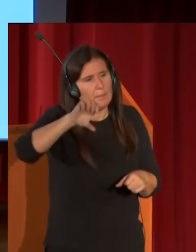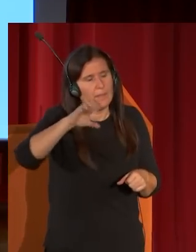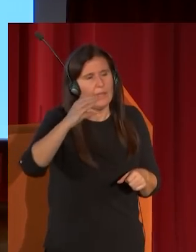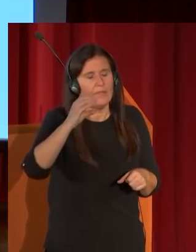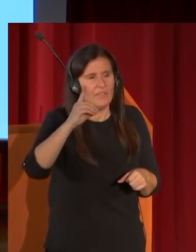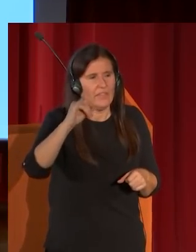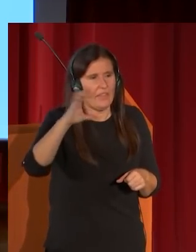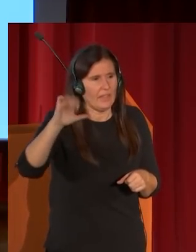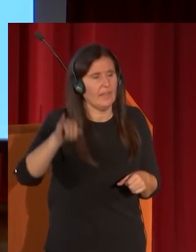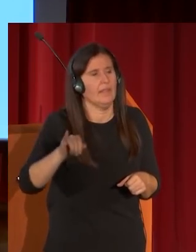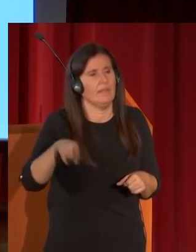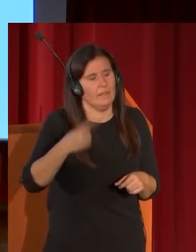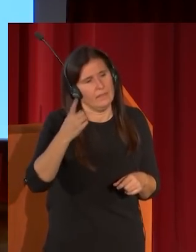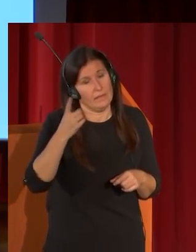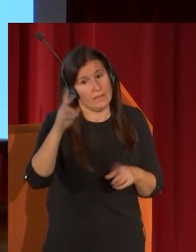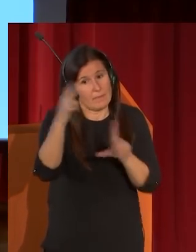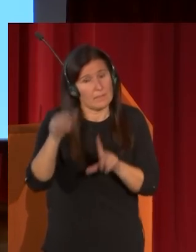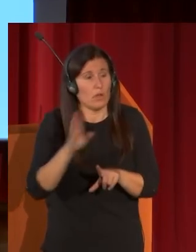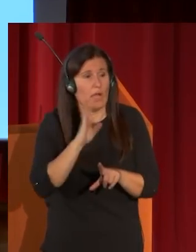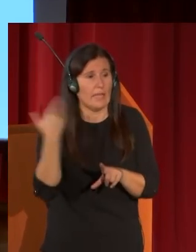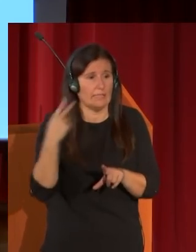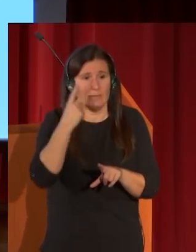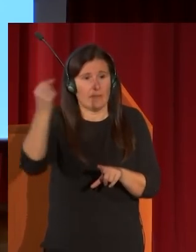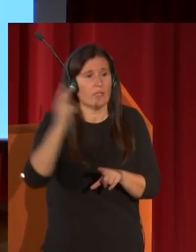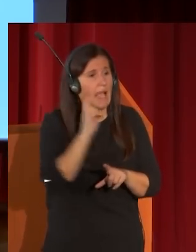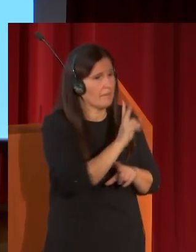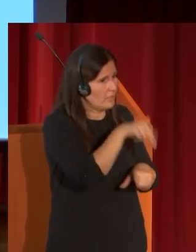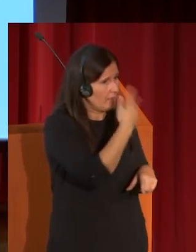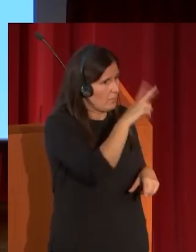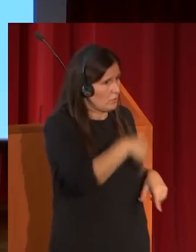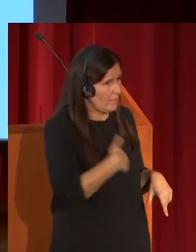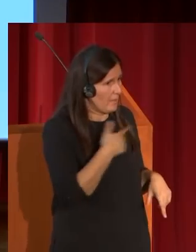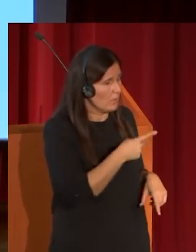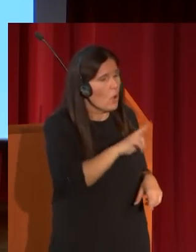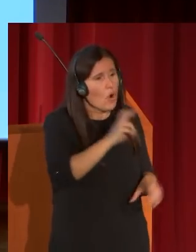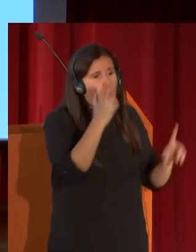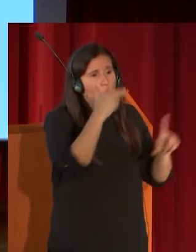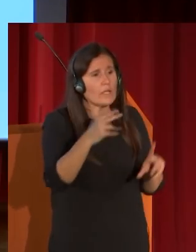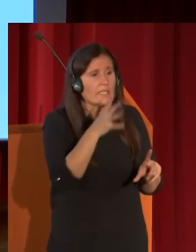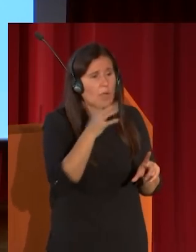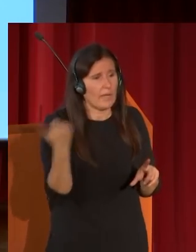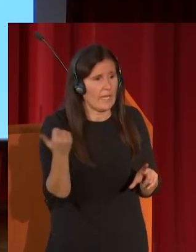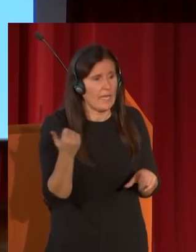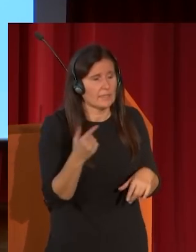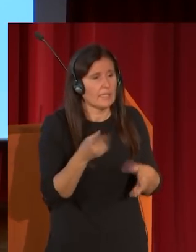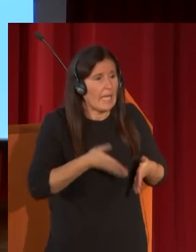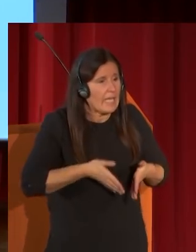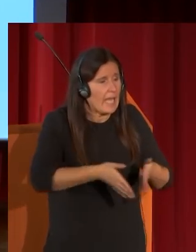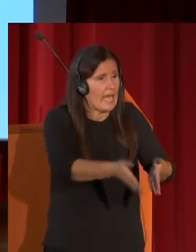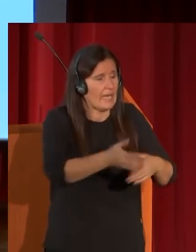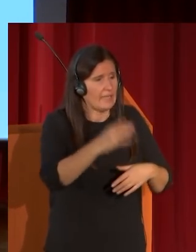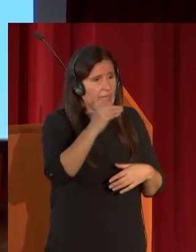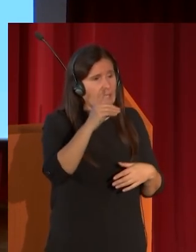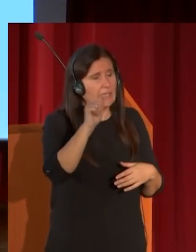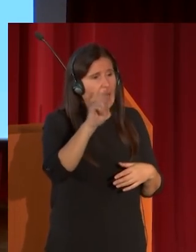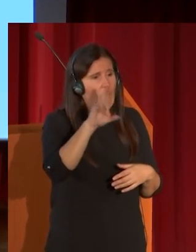de Velázquez que había visto también en el Prado o estas otras acuarelas la carrera del darro en donde utiliza una